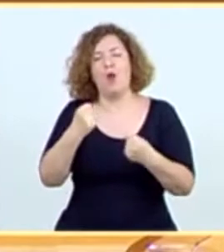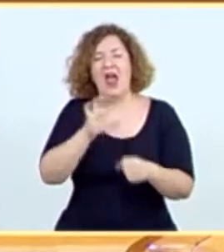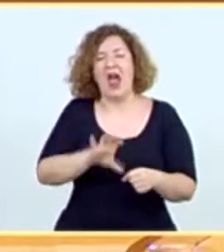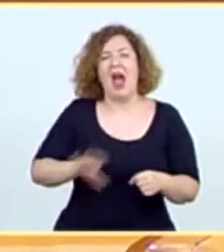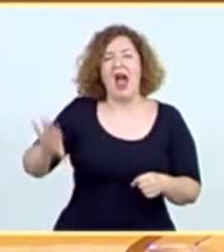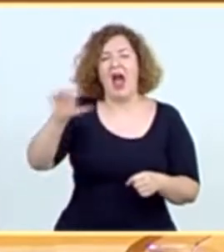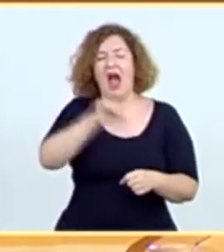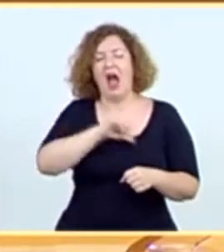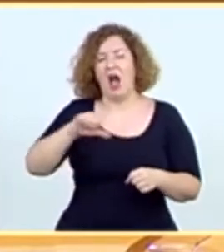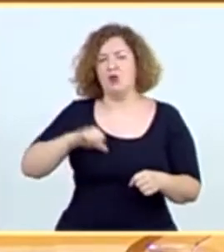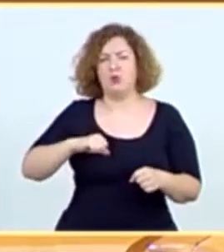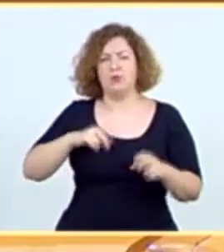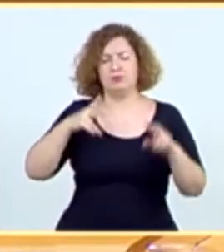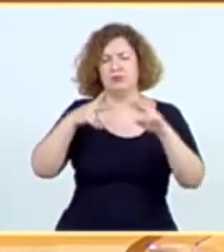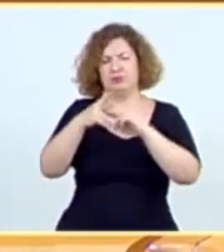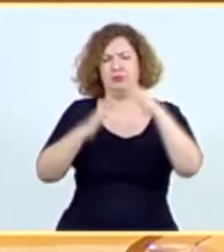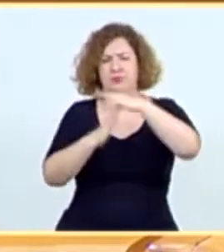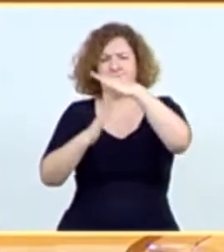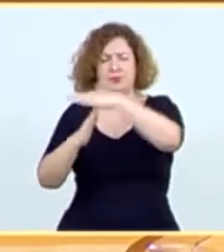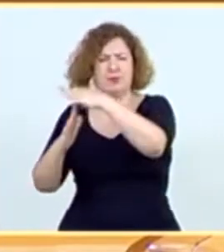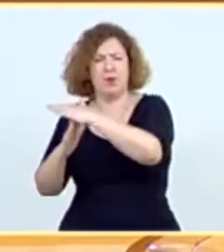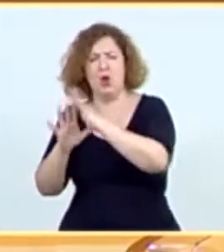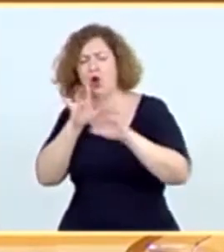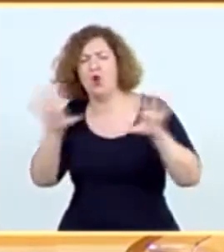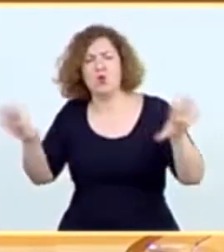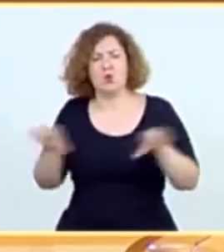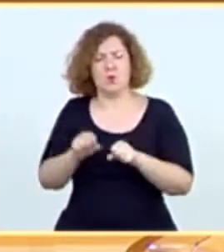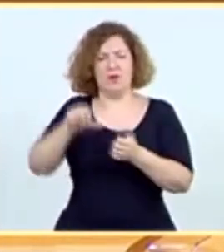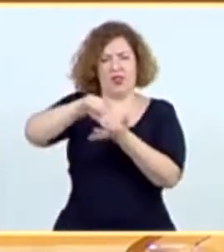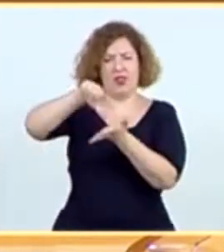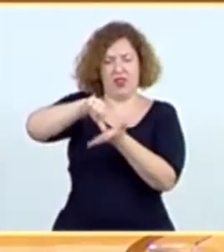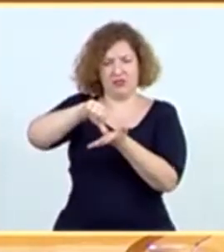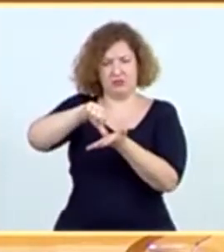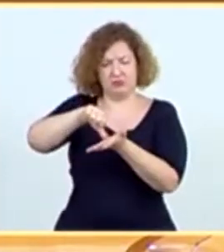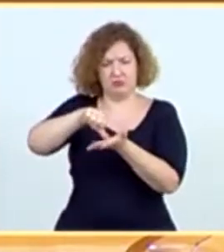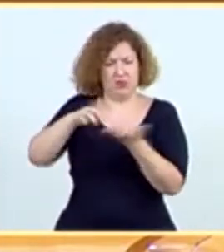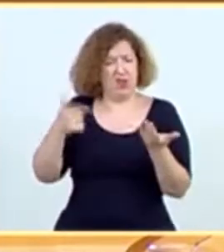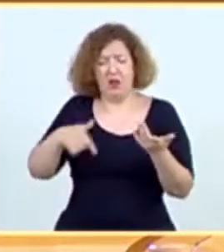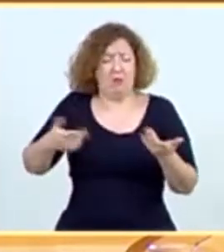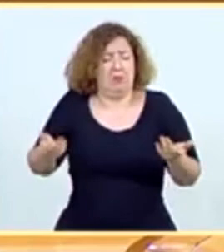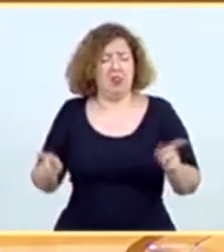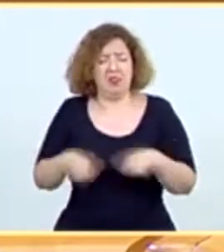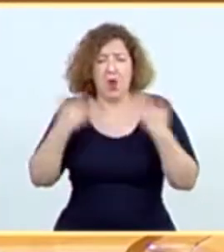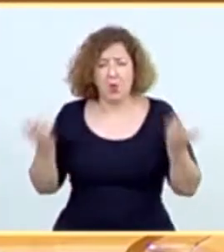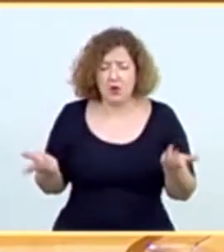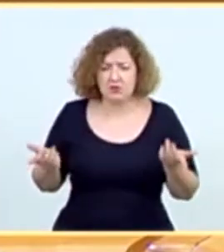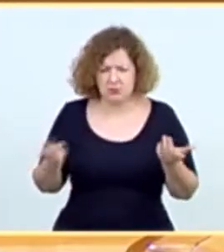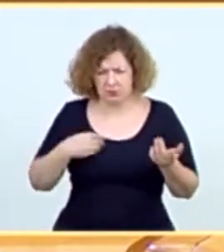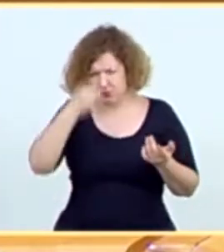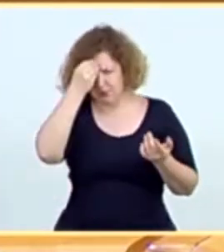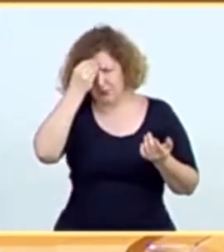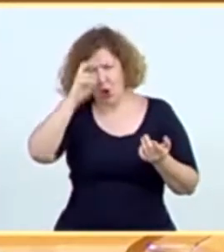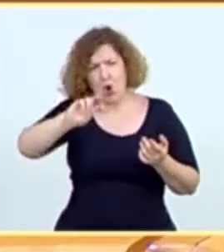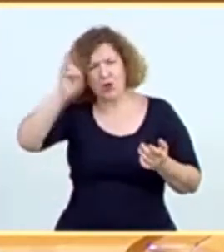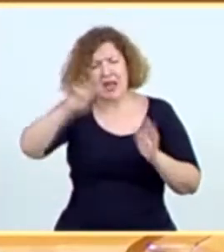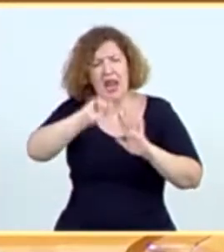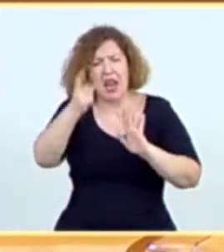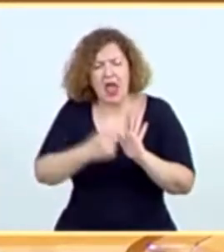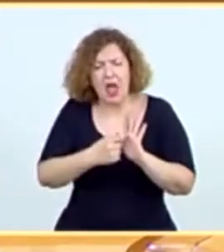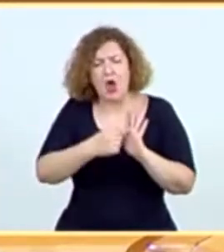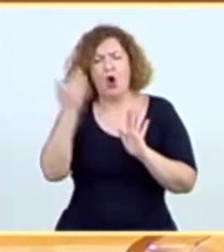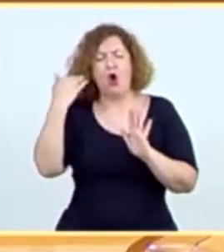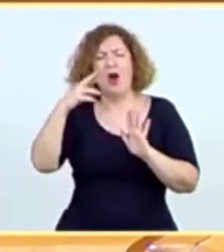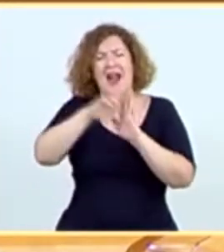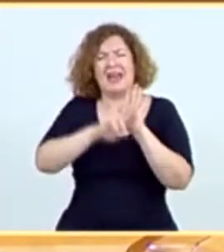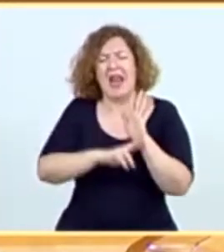se ha recentralizado lo que haga falta. Y aquí no pasa nada. ¿Os imagináis qué pasaría con cualquier otra ley o reglamento de